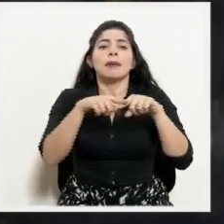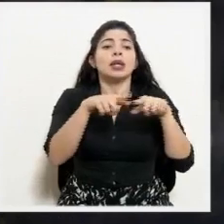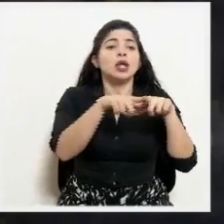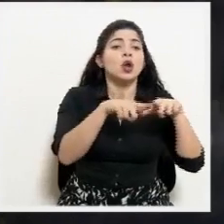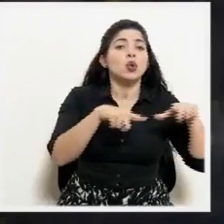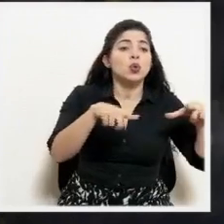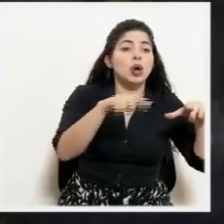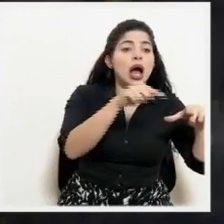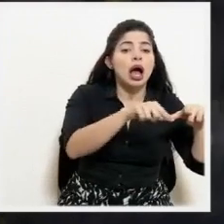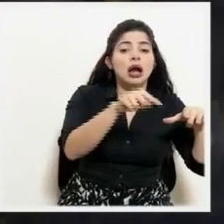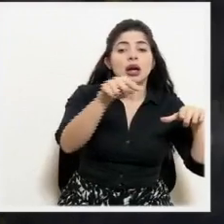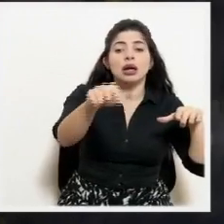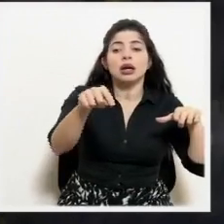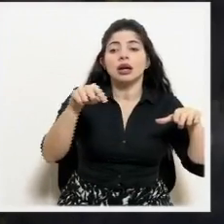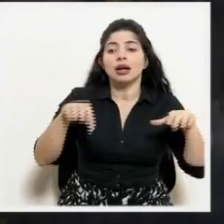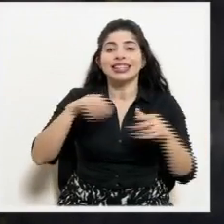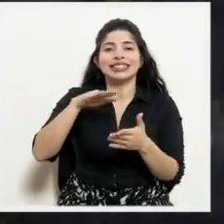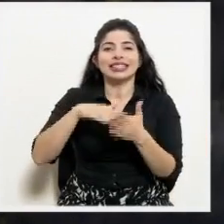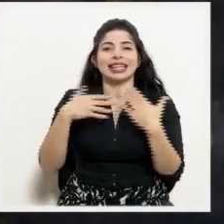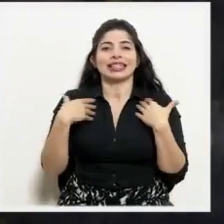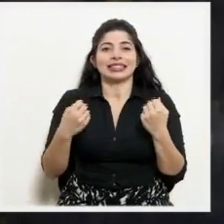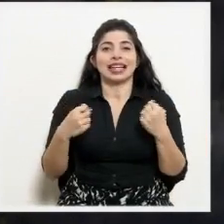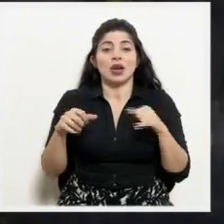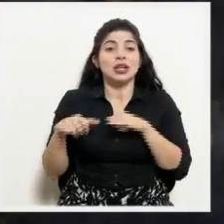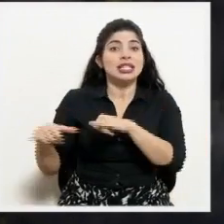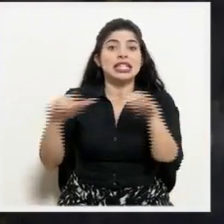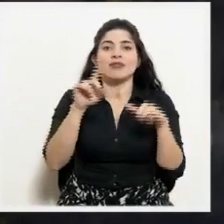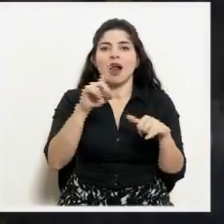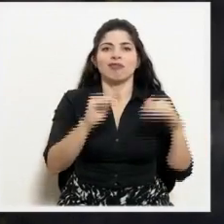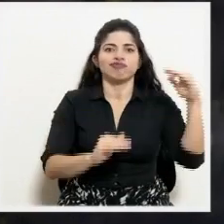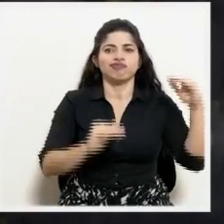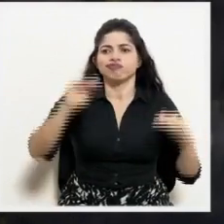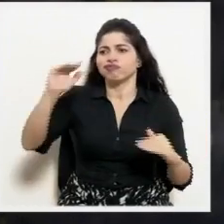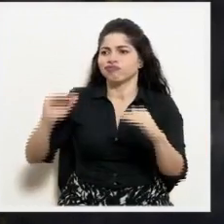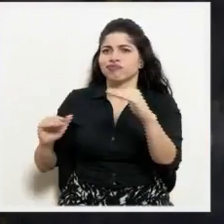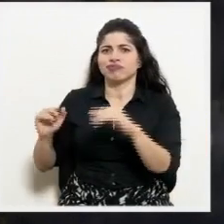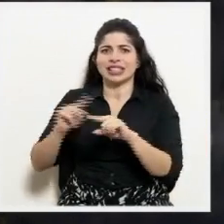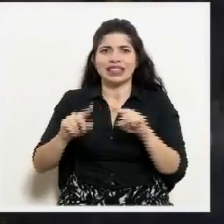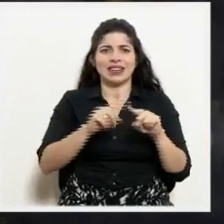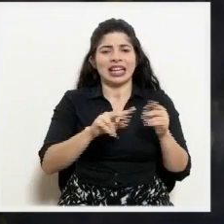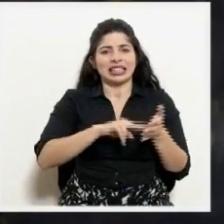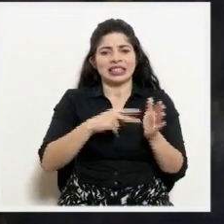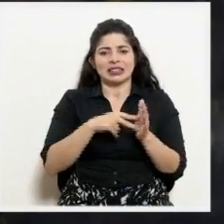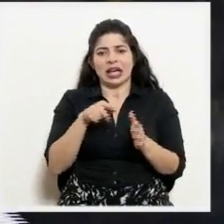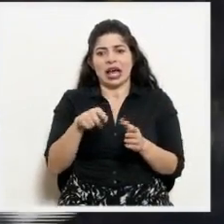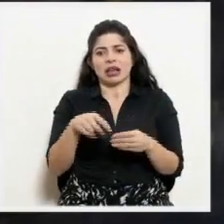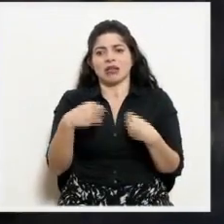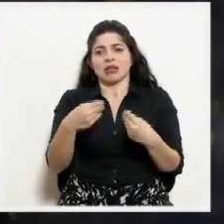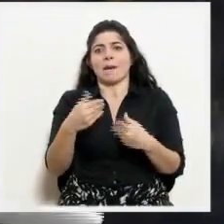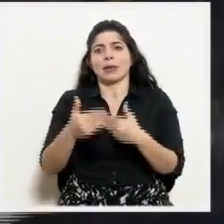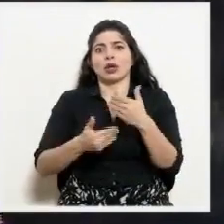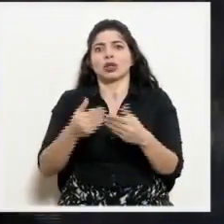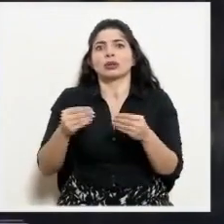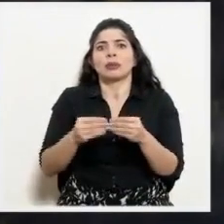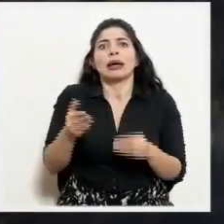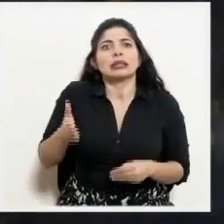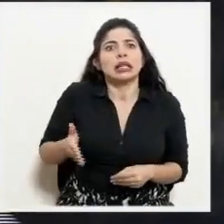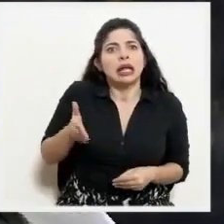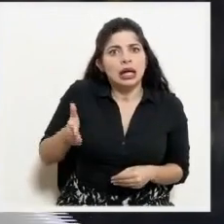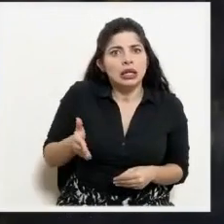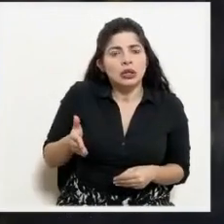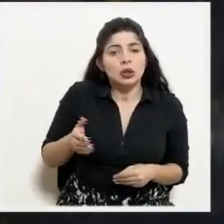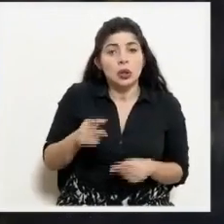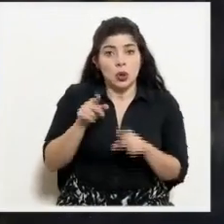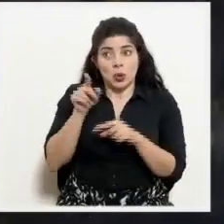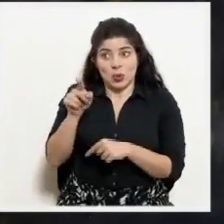donde se ubiquen los centros de salud y que esto podría ralentizar el proceso. bueno, se habla de que se está